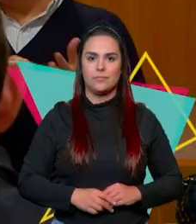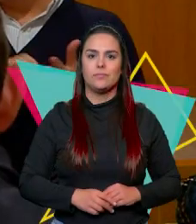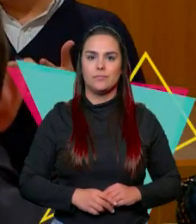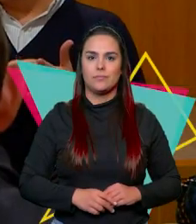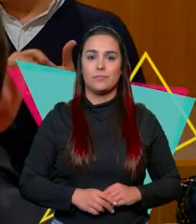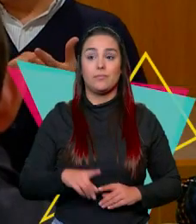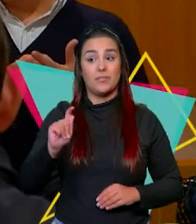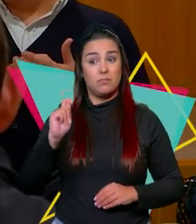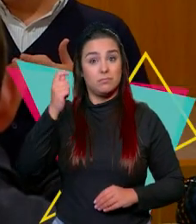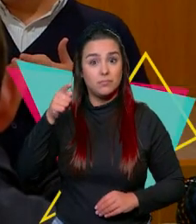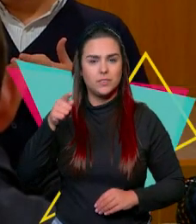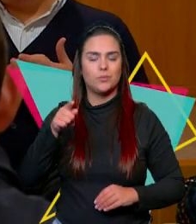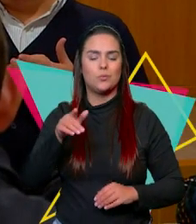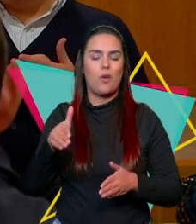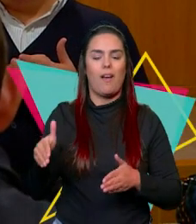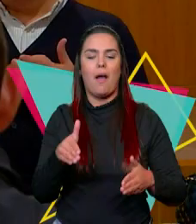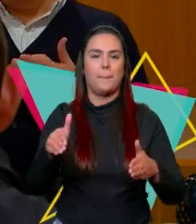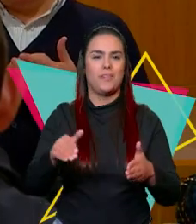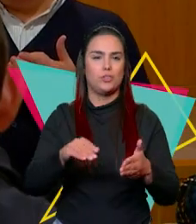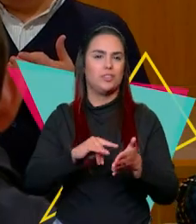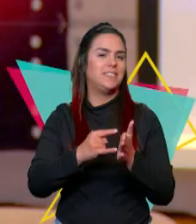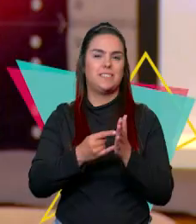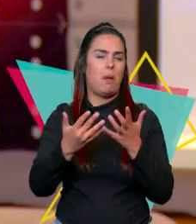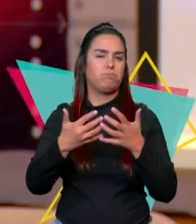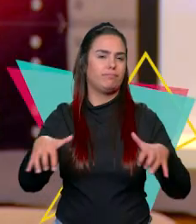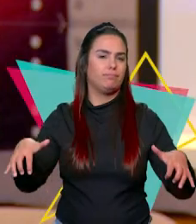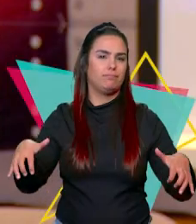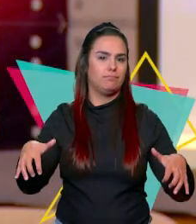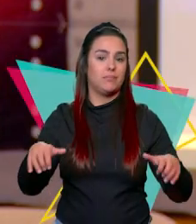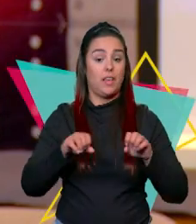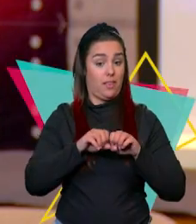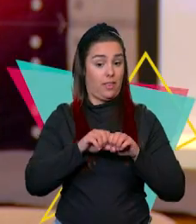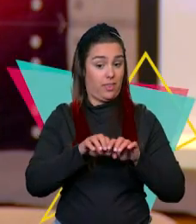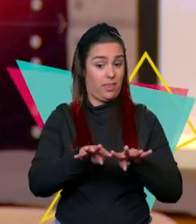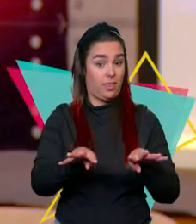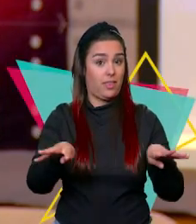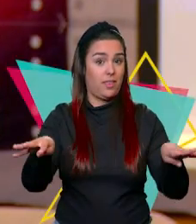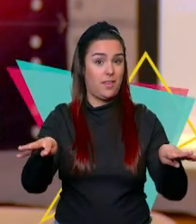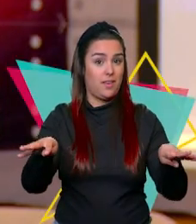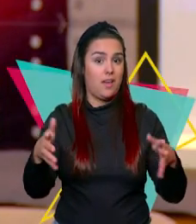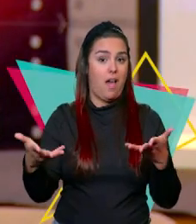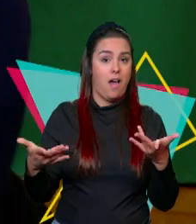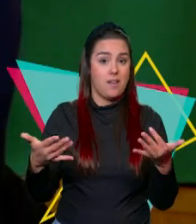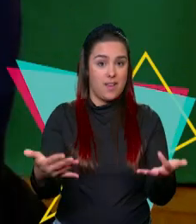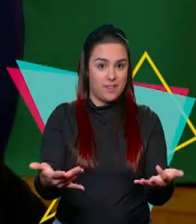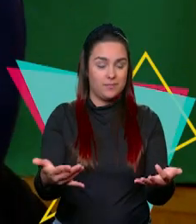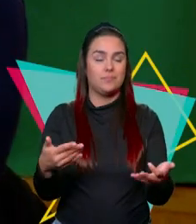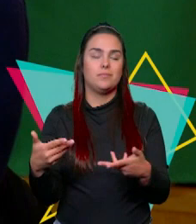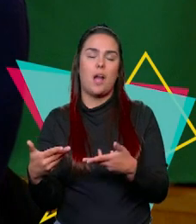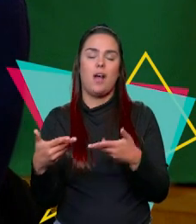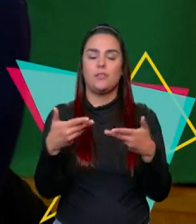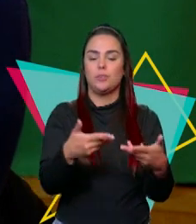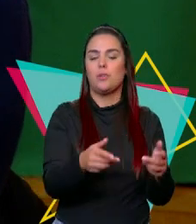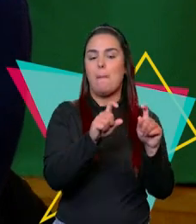El Palo del Héroe es un camino sistemático, gamificado y ágil que